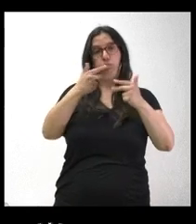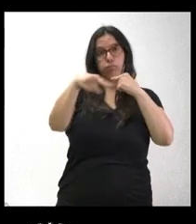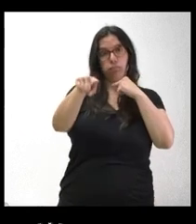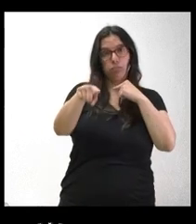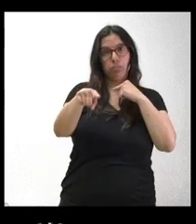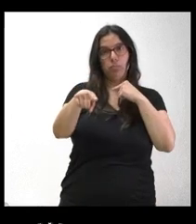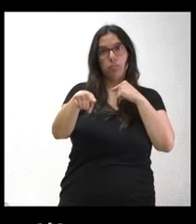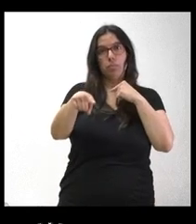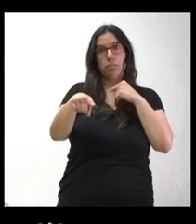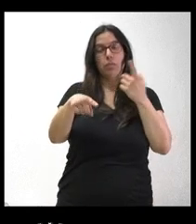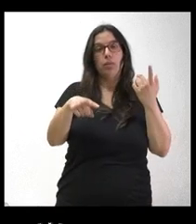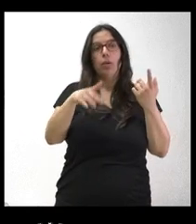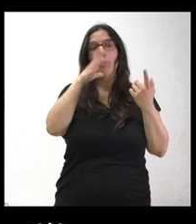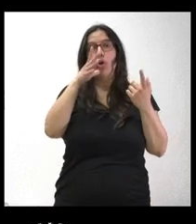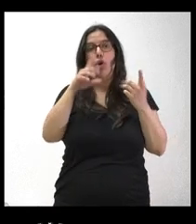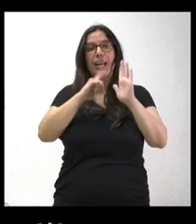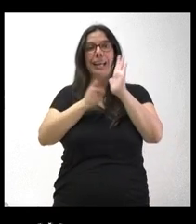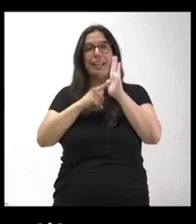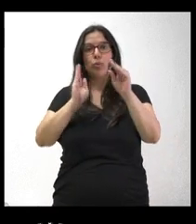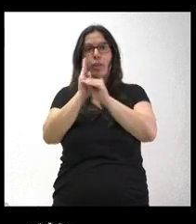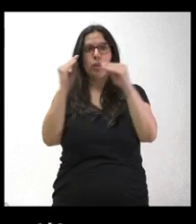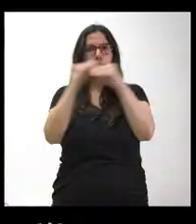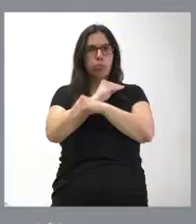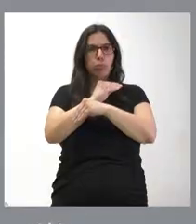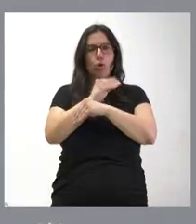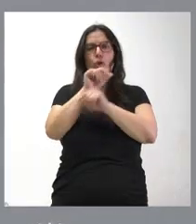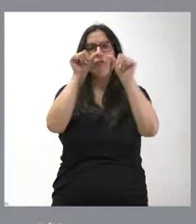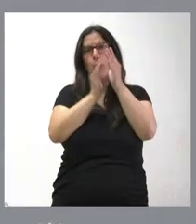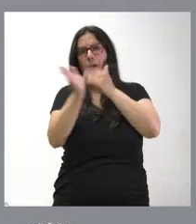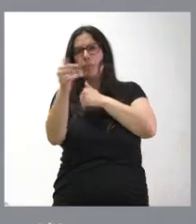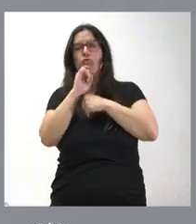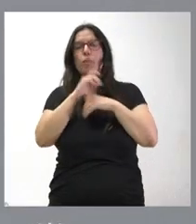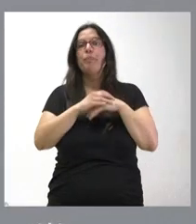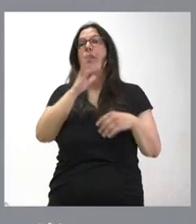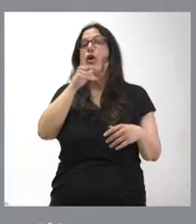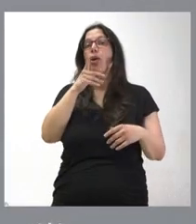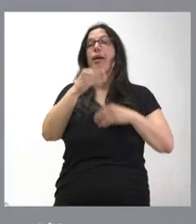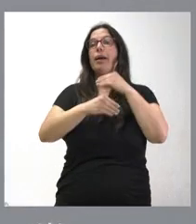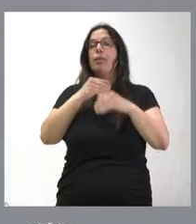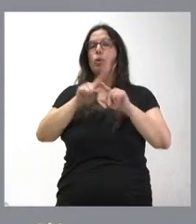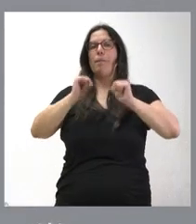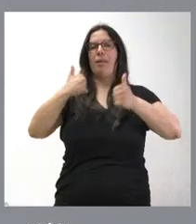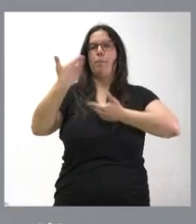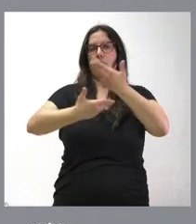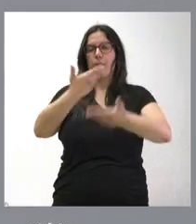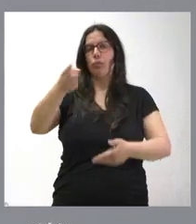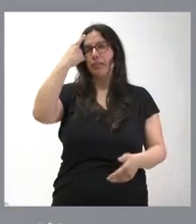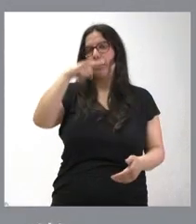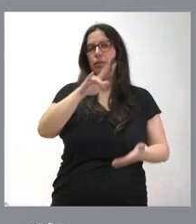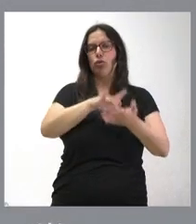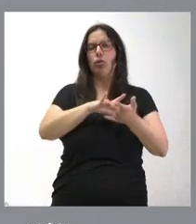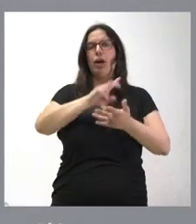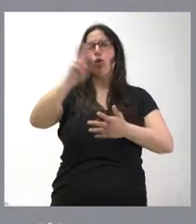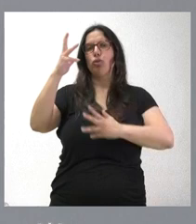incompatible con la ley de subvenciones o por qué motivo se decidió hacerlo por esa vía. Lo que hacemos ahora es flexibilizar el procedimiento. Saben ustedes que ha habido alguna otra